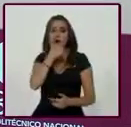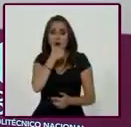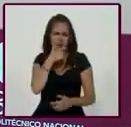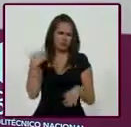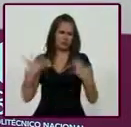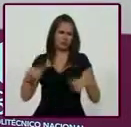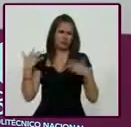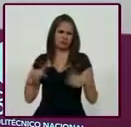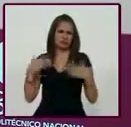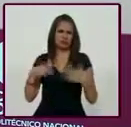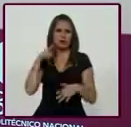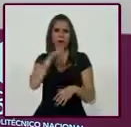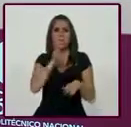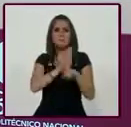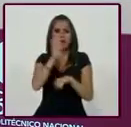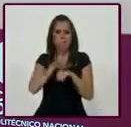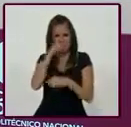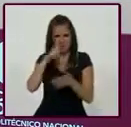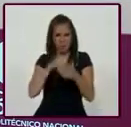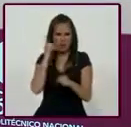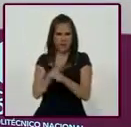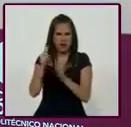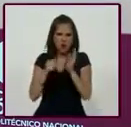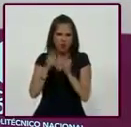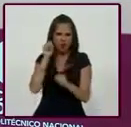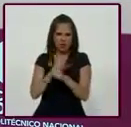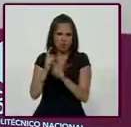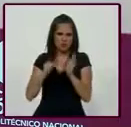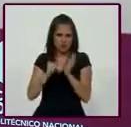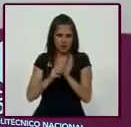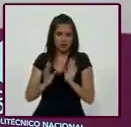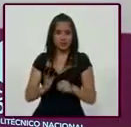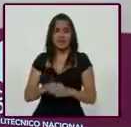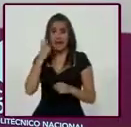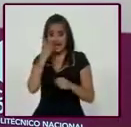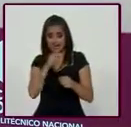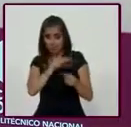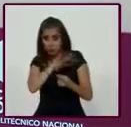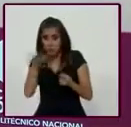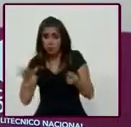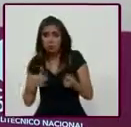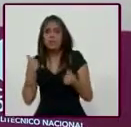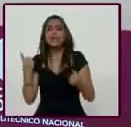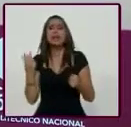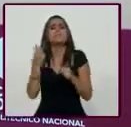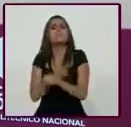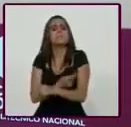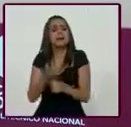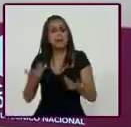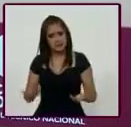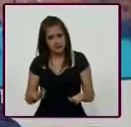impresionante. Londres en Brasil creo que queda en primer lugar, ¿no? En segundo lugar. A ver, yo te diría, todo esto, ¿qué es lo que va pasando?